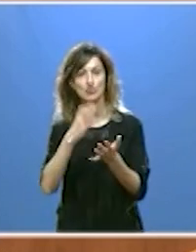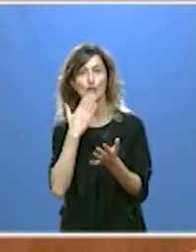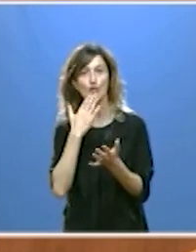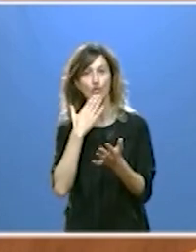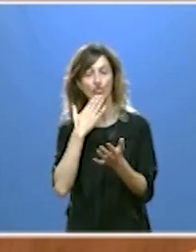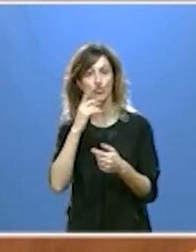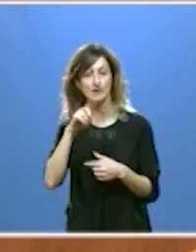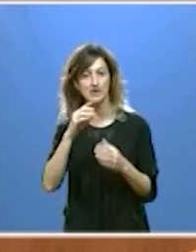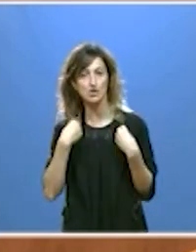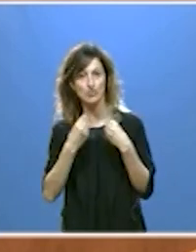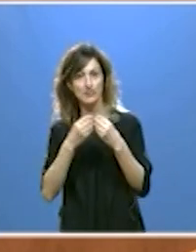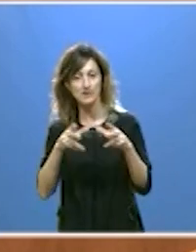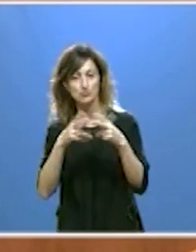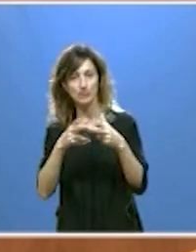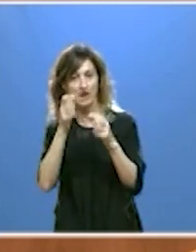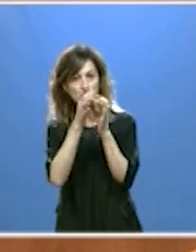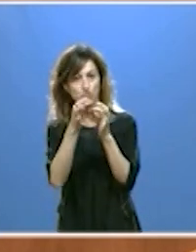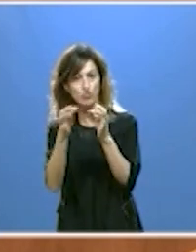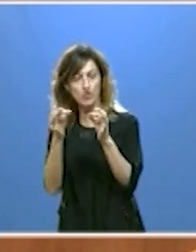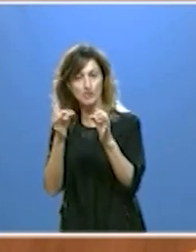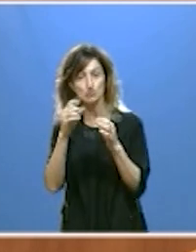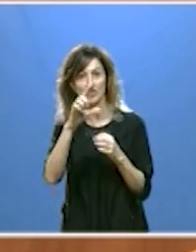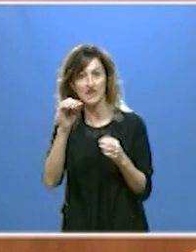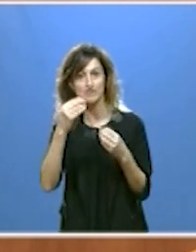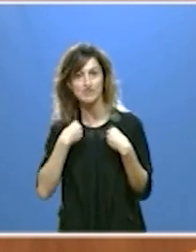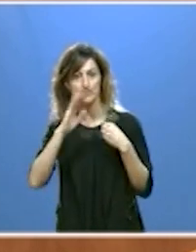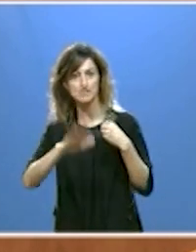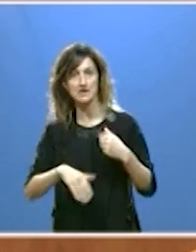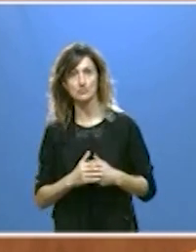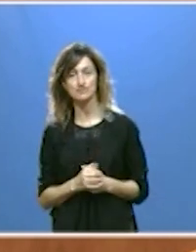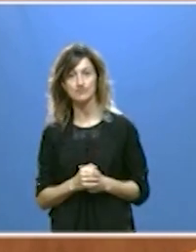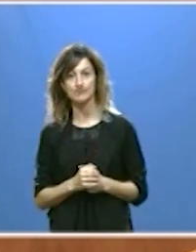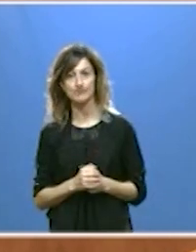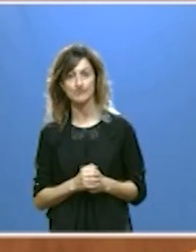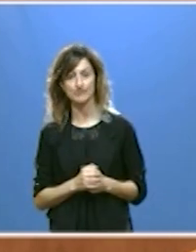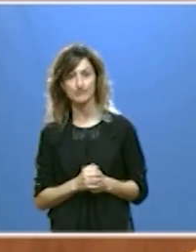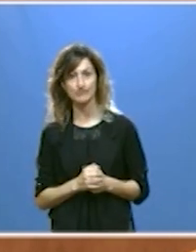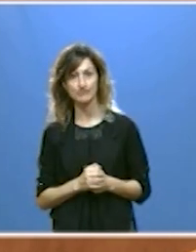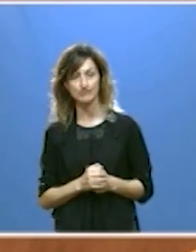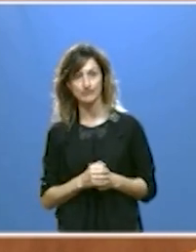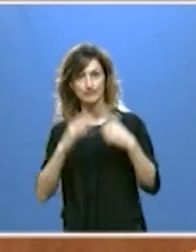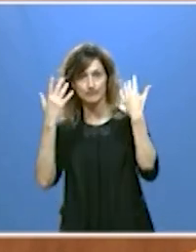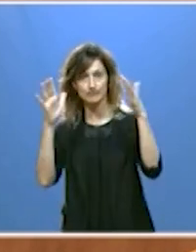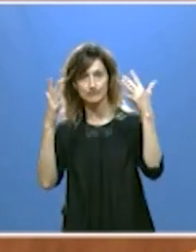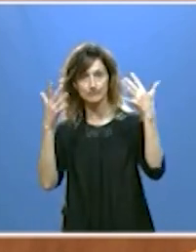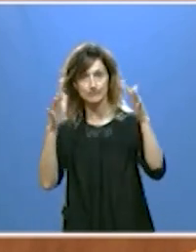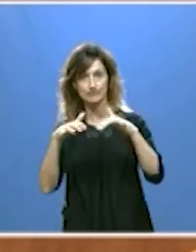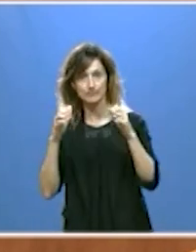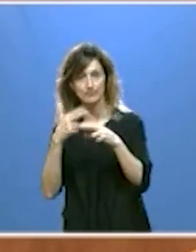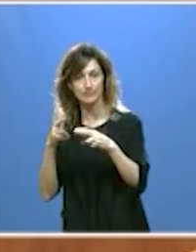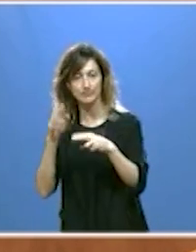y convivencia social en nuestros municipios con menos de 100 habitantes y vamos a implantar vamos